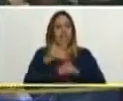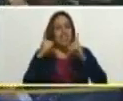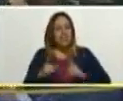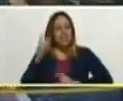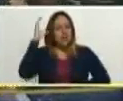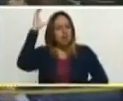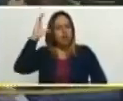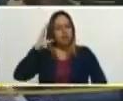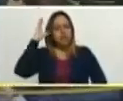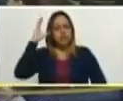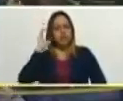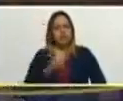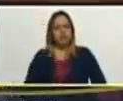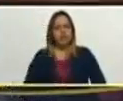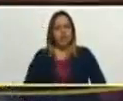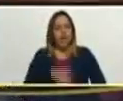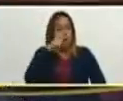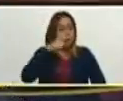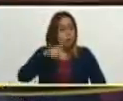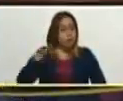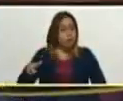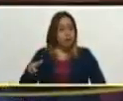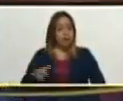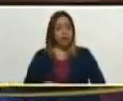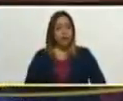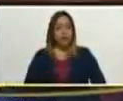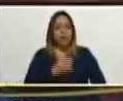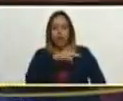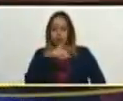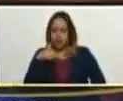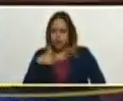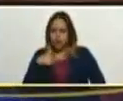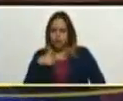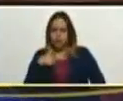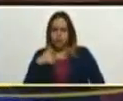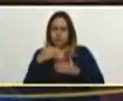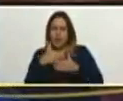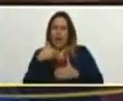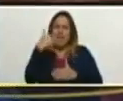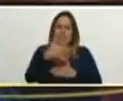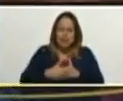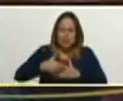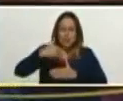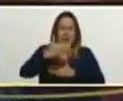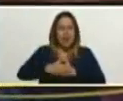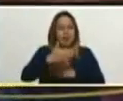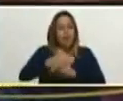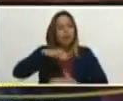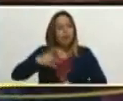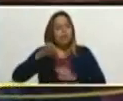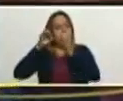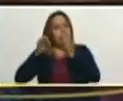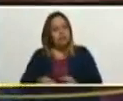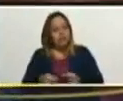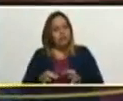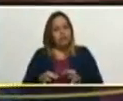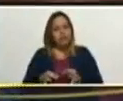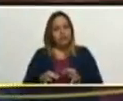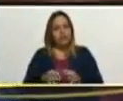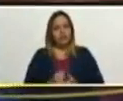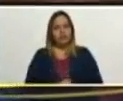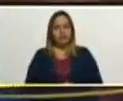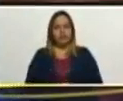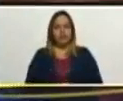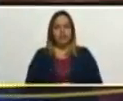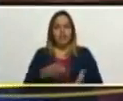conciencia nuestro pueblo que vamos nosotros más allá del más allá para garantizar el más allá del más allá